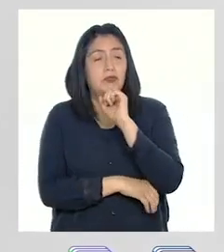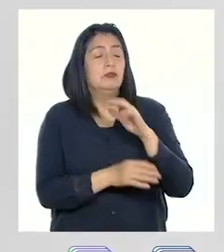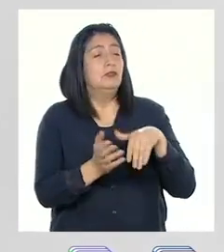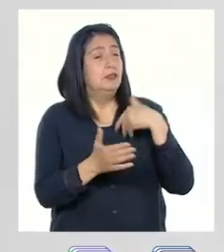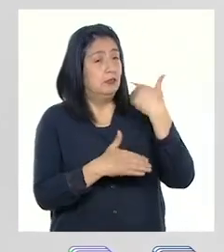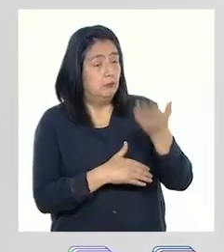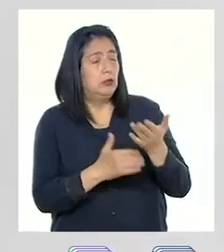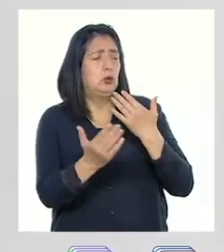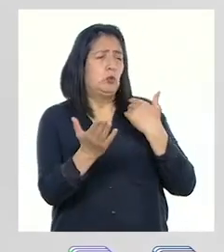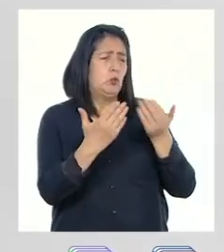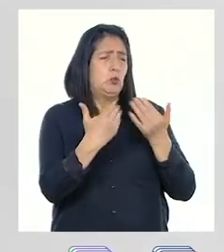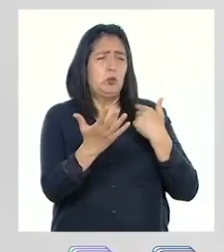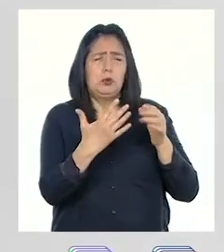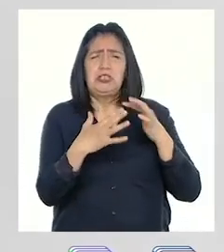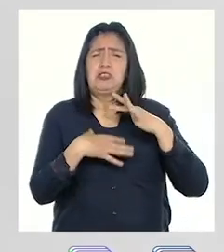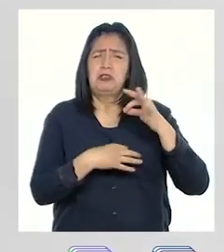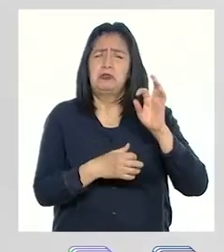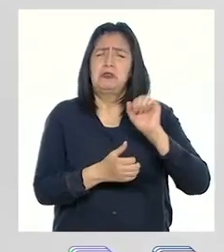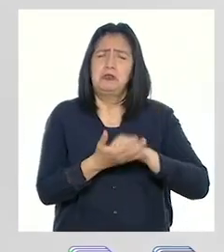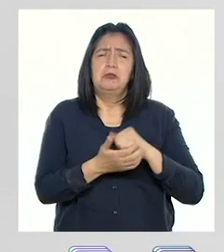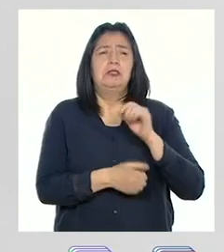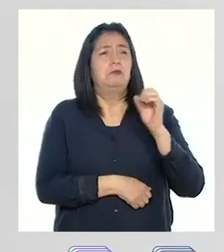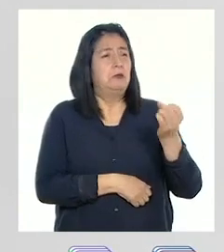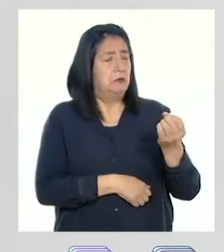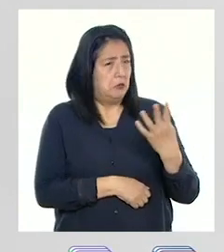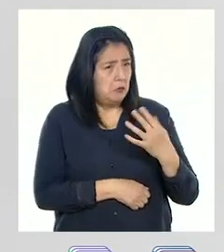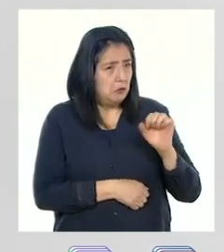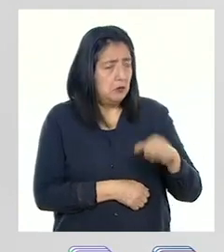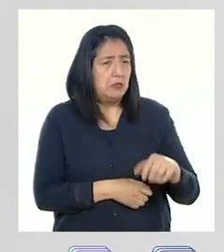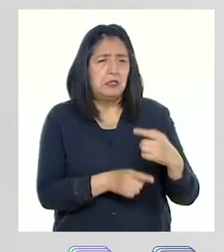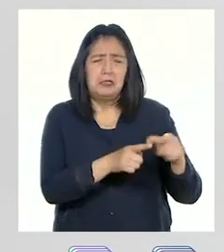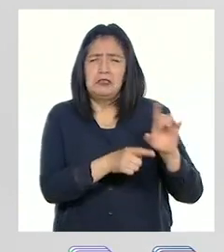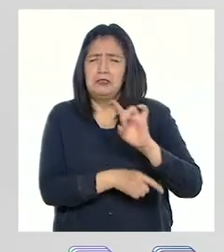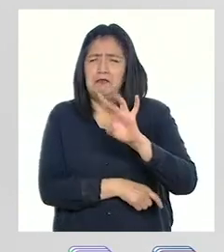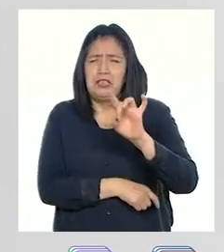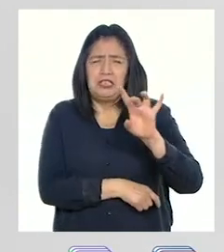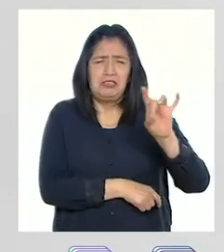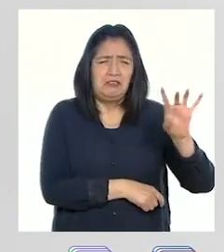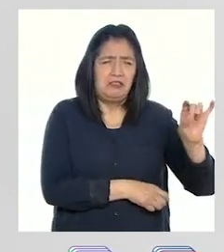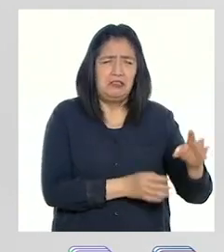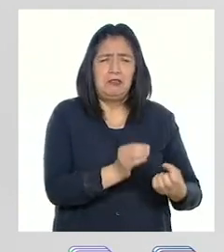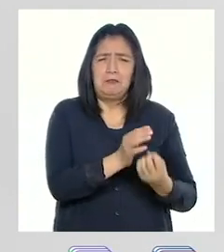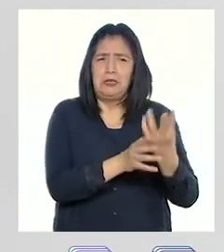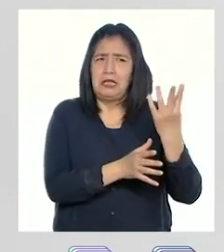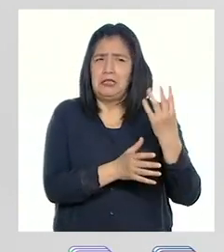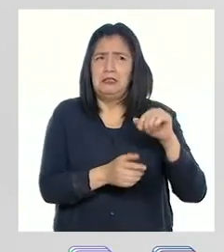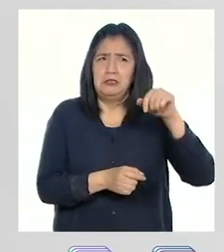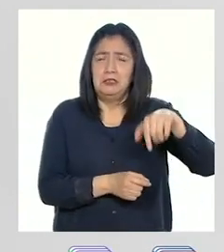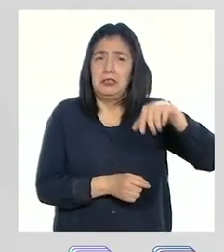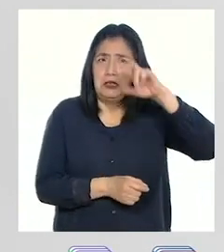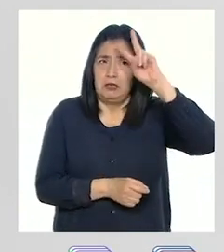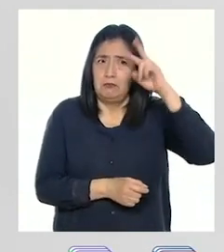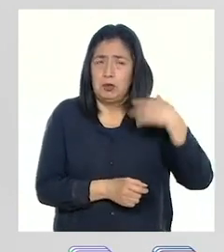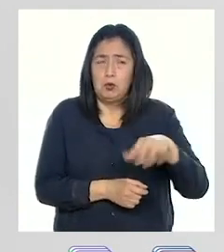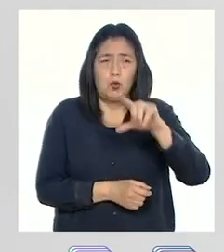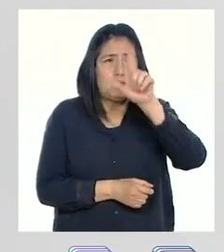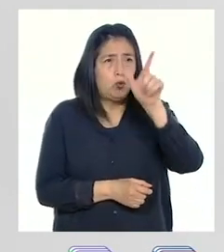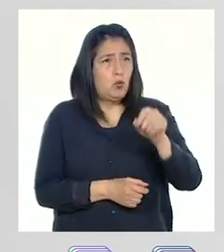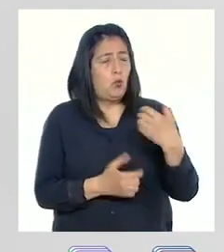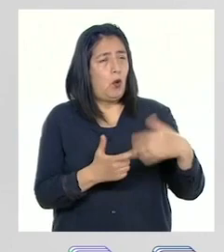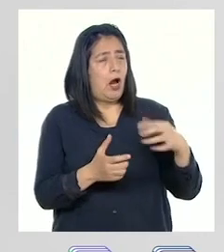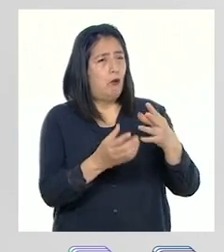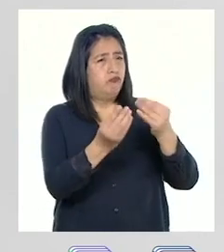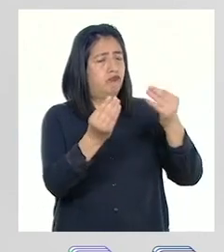de una conversación muy interesante, confirmamos que la variedad de plantas que existe en nuestro territorio es